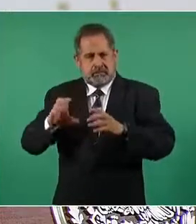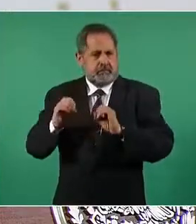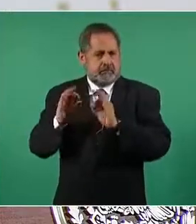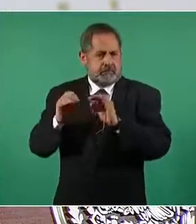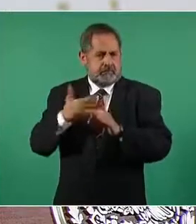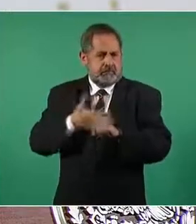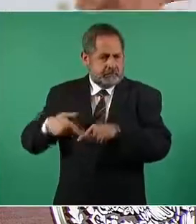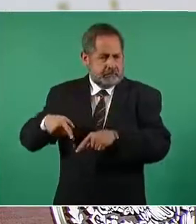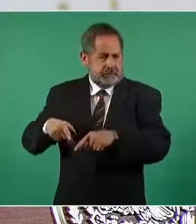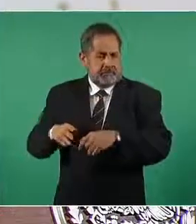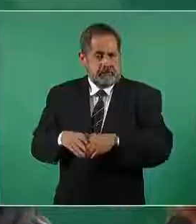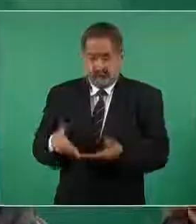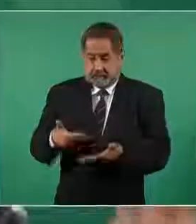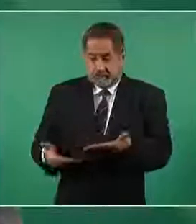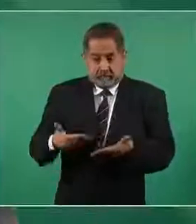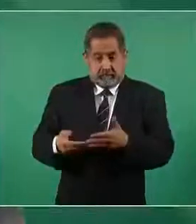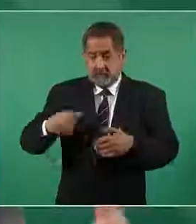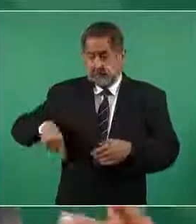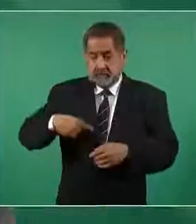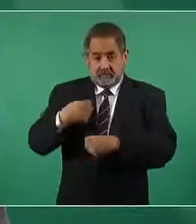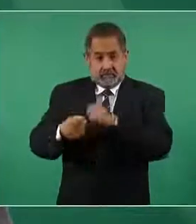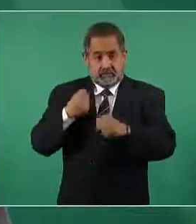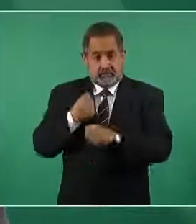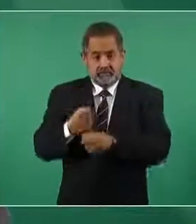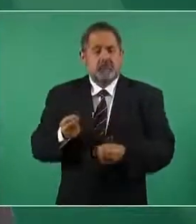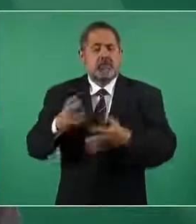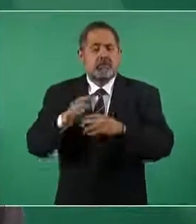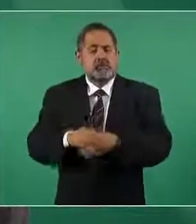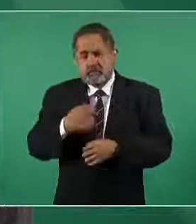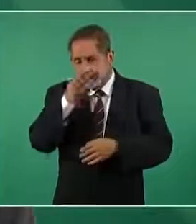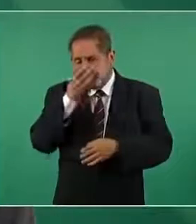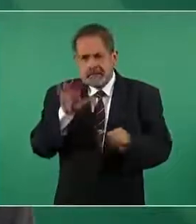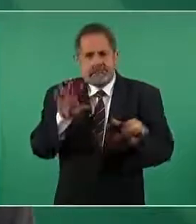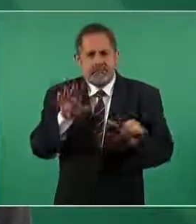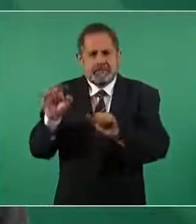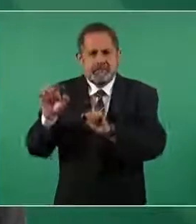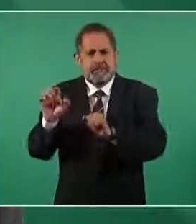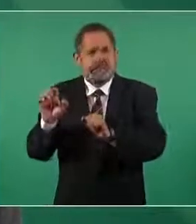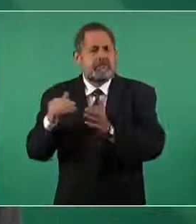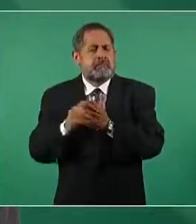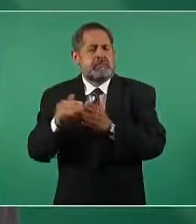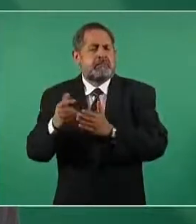y este año estamos ejerciendo seiscientos